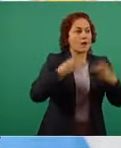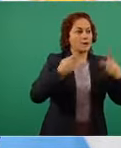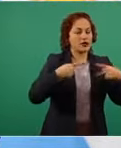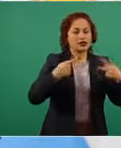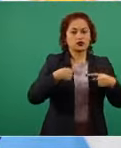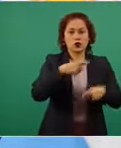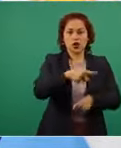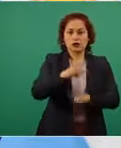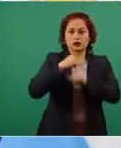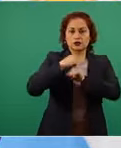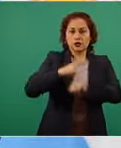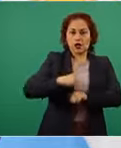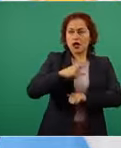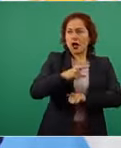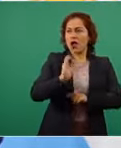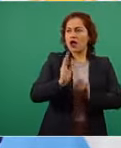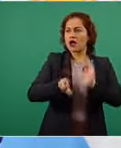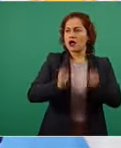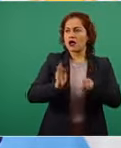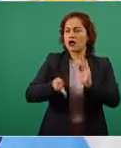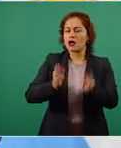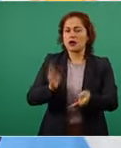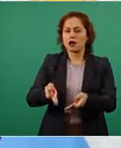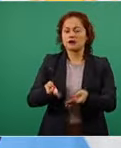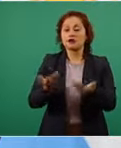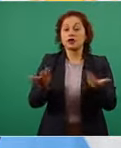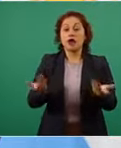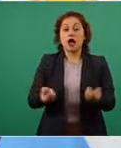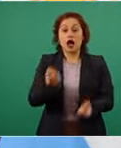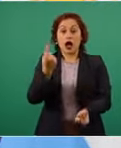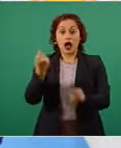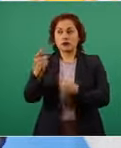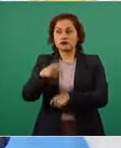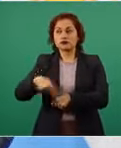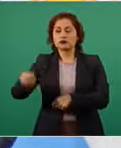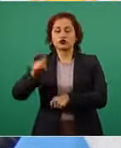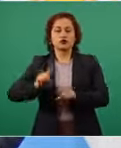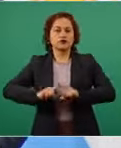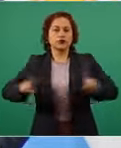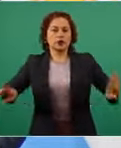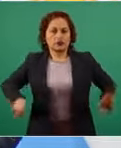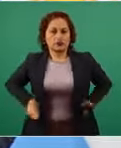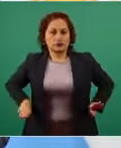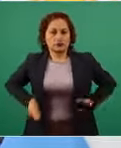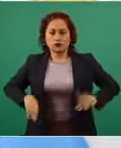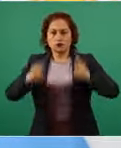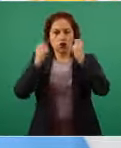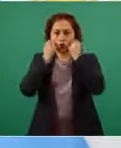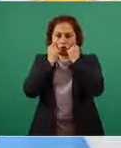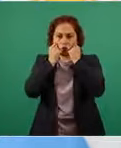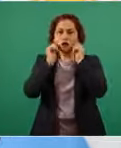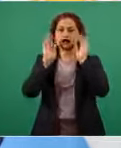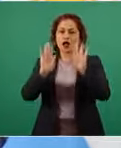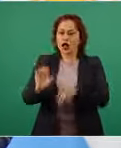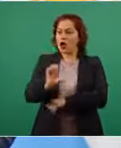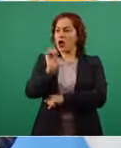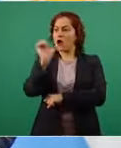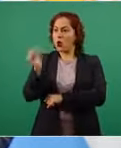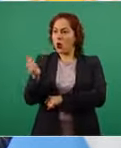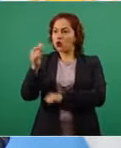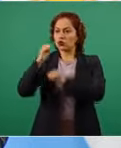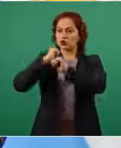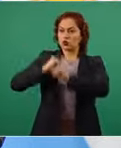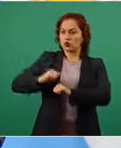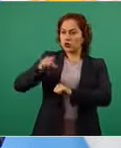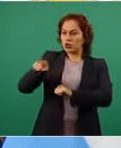muchos de los cuales ni siquiera son oficialistas por el mismo motivo se dieron la vacuna algunos intendentes que tampoco son oficialistas